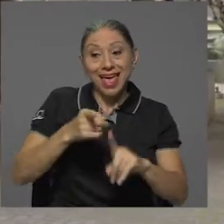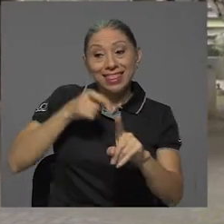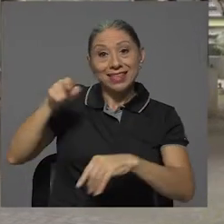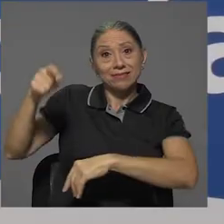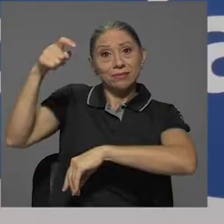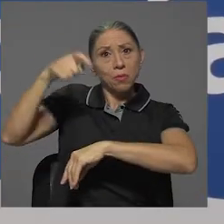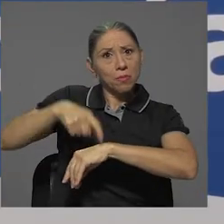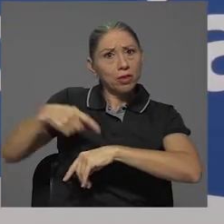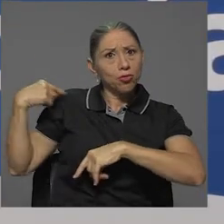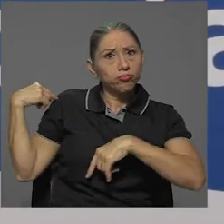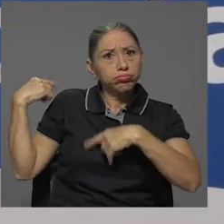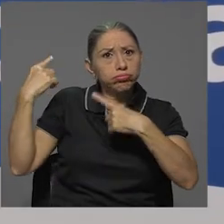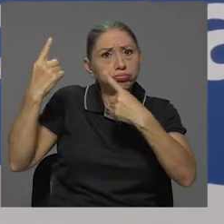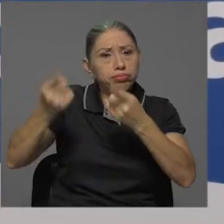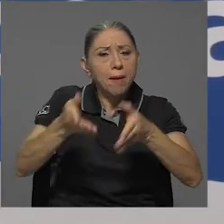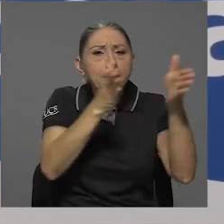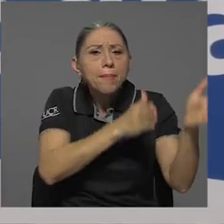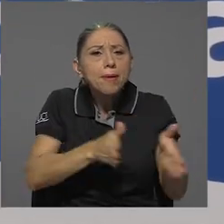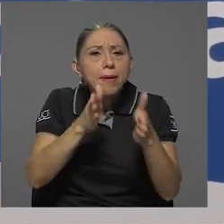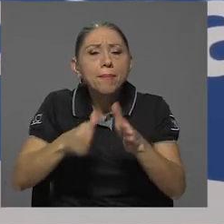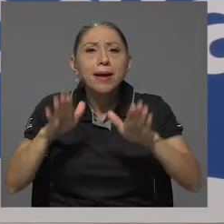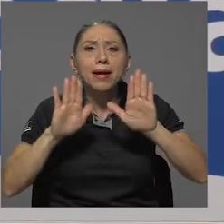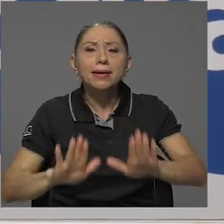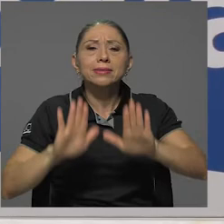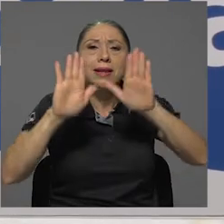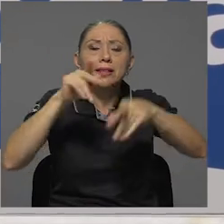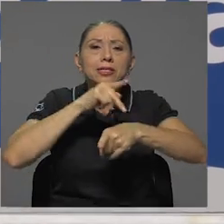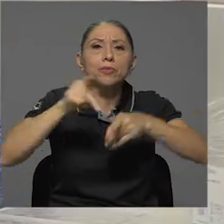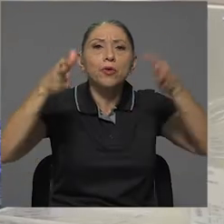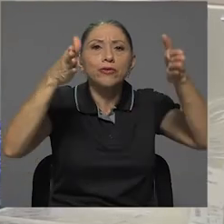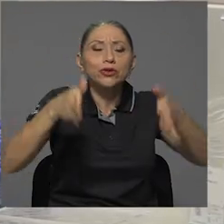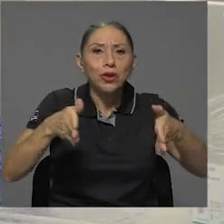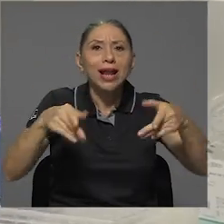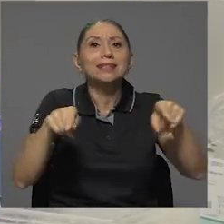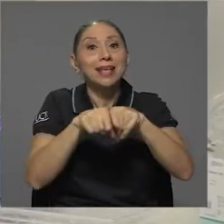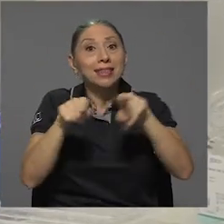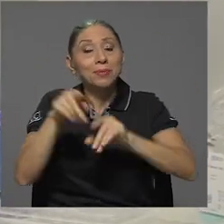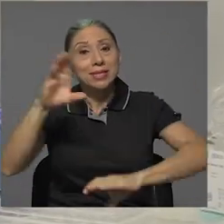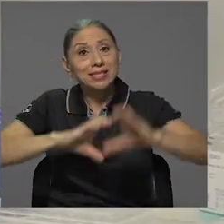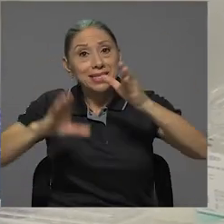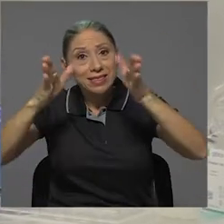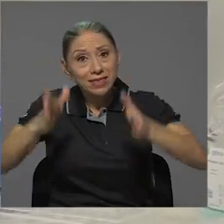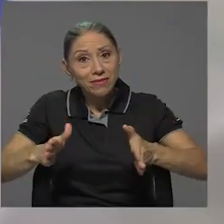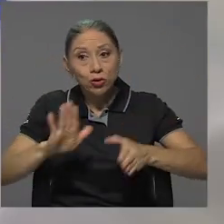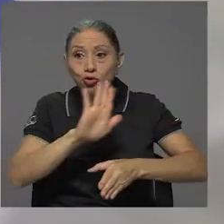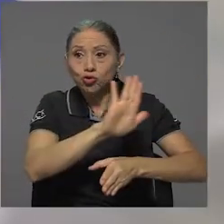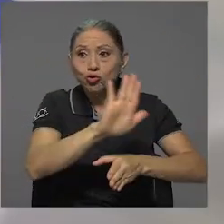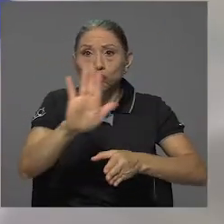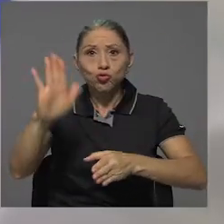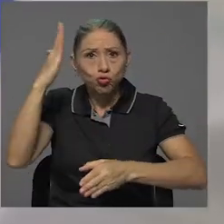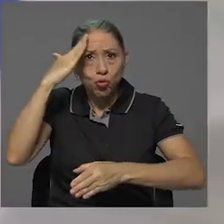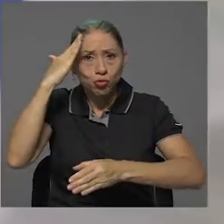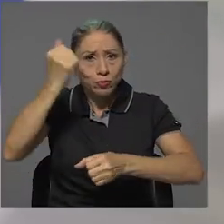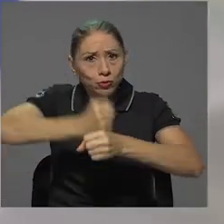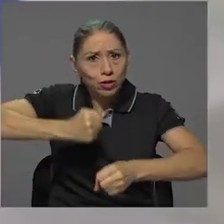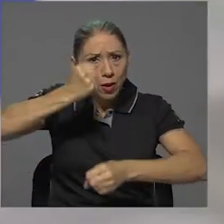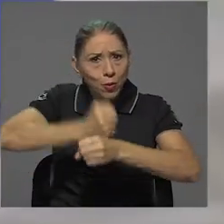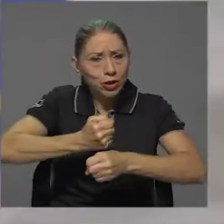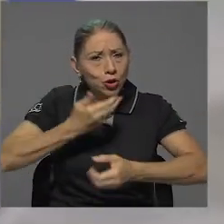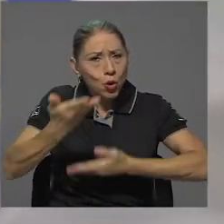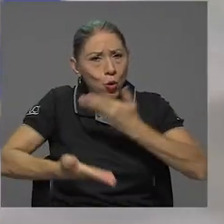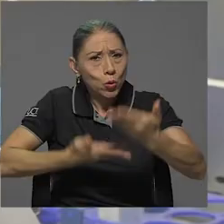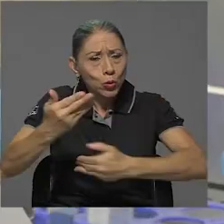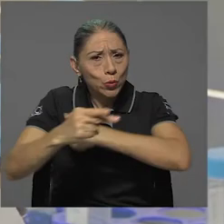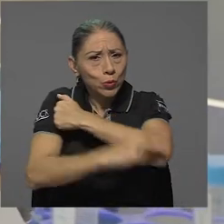entonces, prepara excelentes profesionales y científicos cuyas labores y conocimientos contribuyen constantemente al